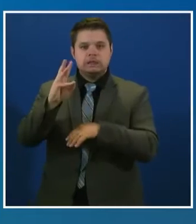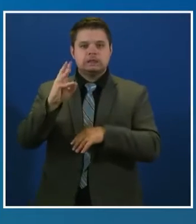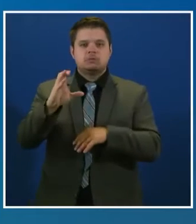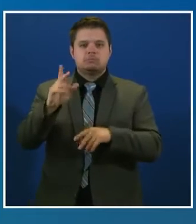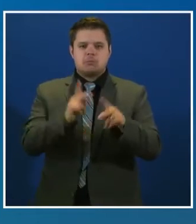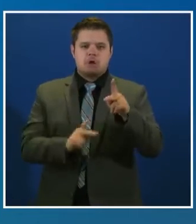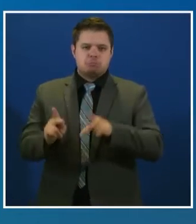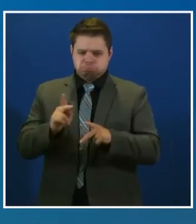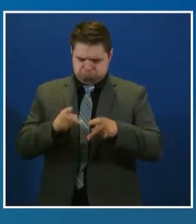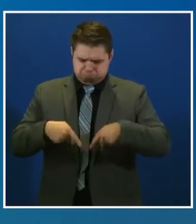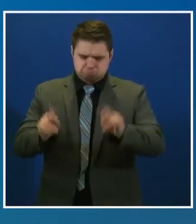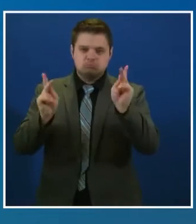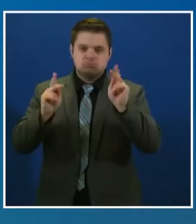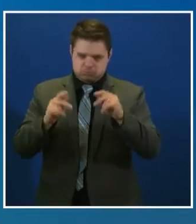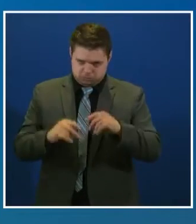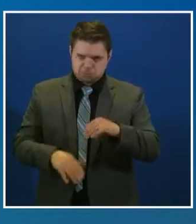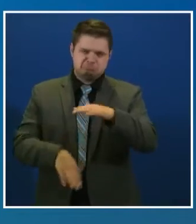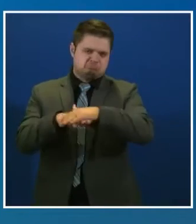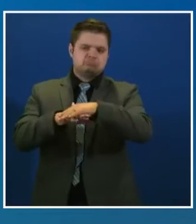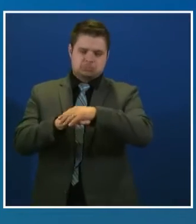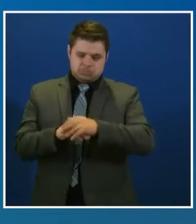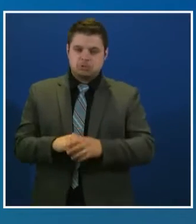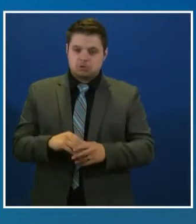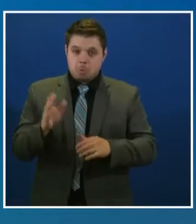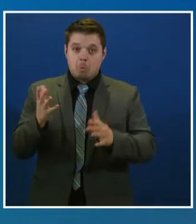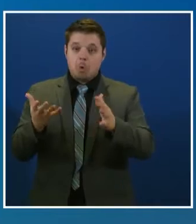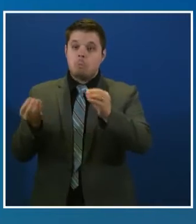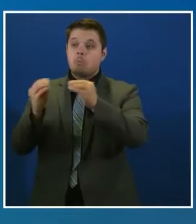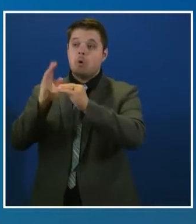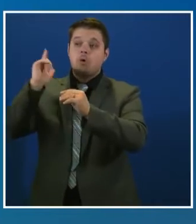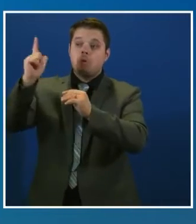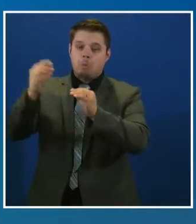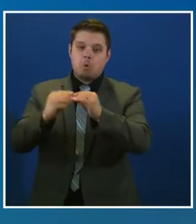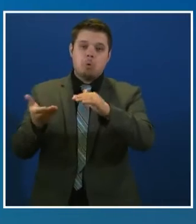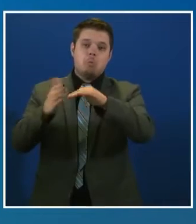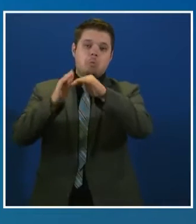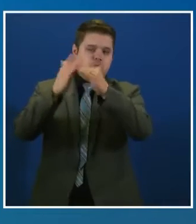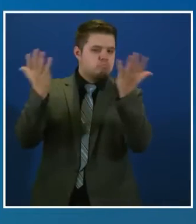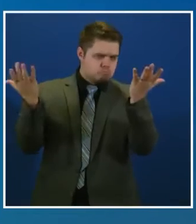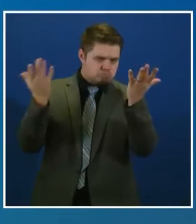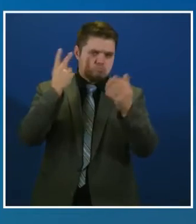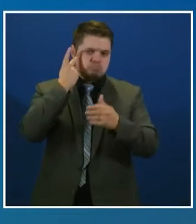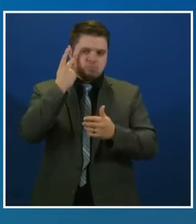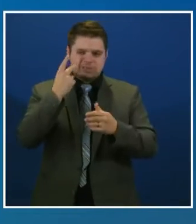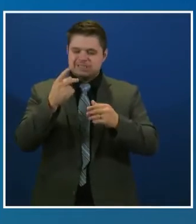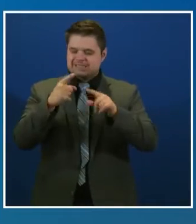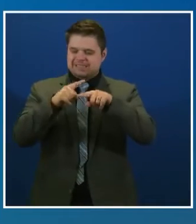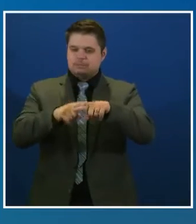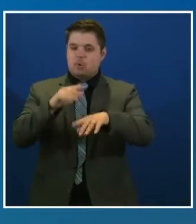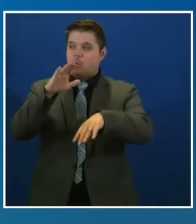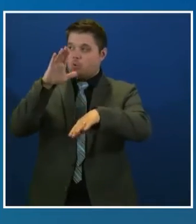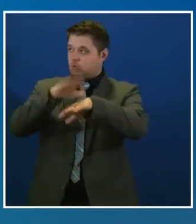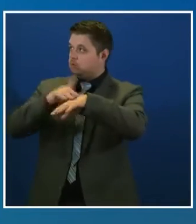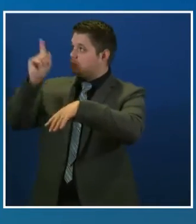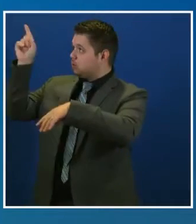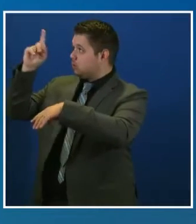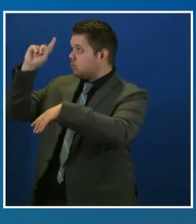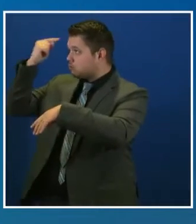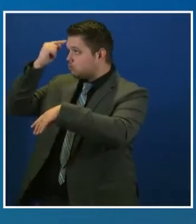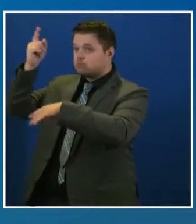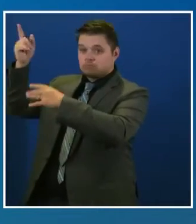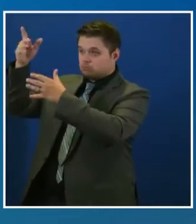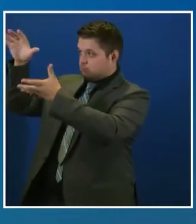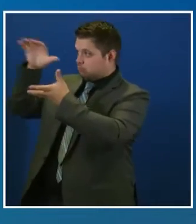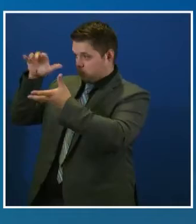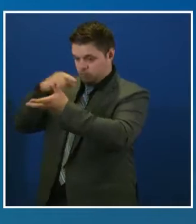indicado que se podrían agregar más días en las próximas semanas si hubiera dosis de vacunas disponibles. Salud Pública